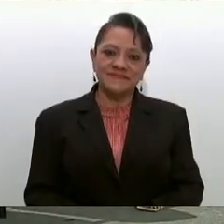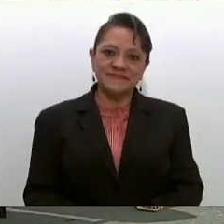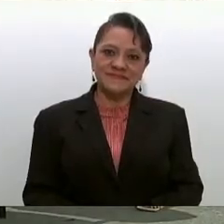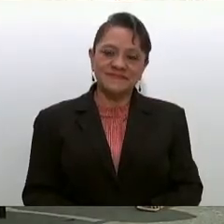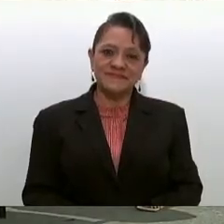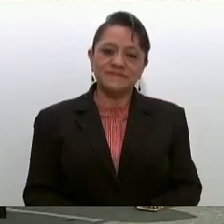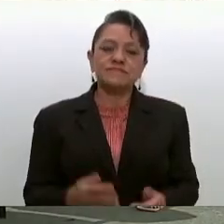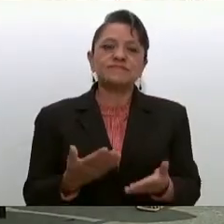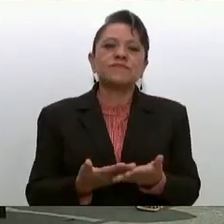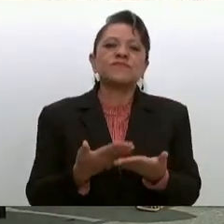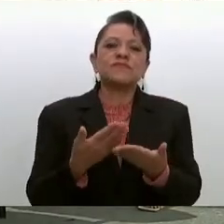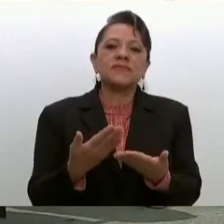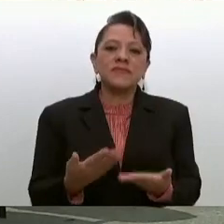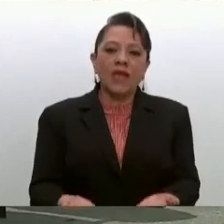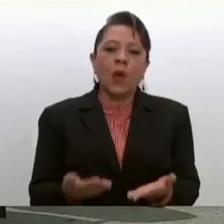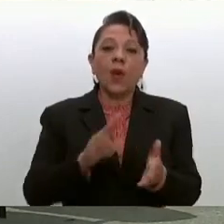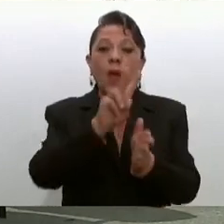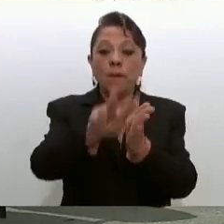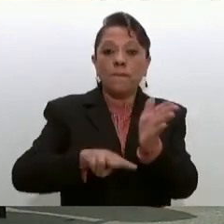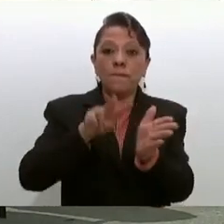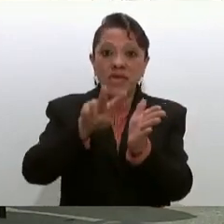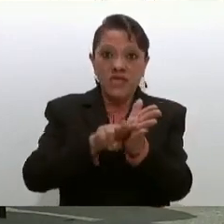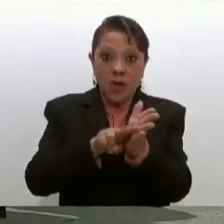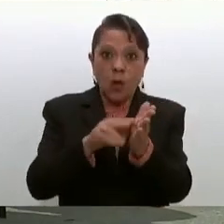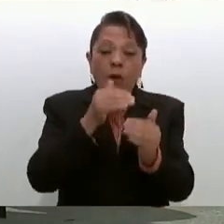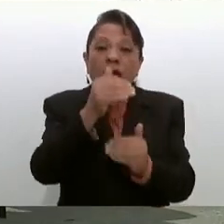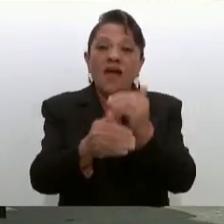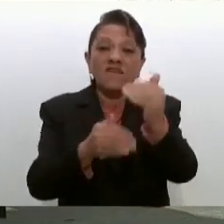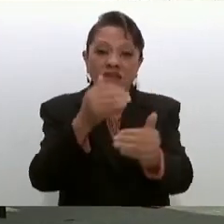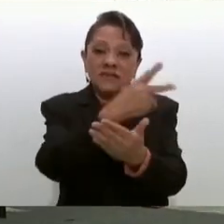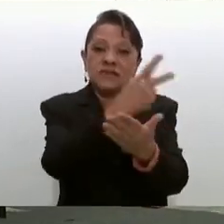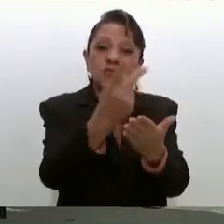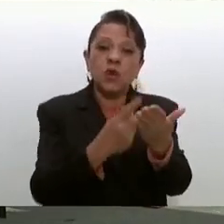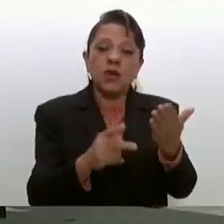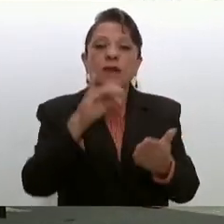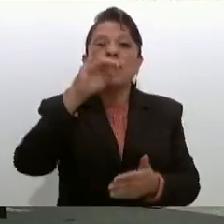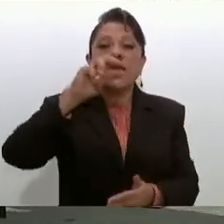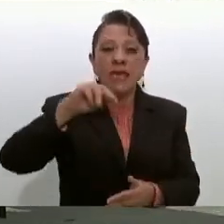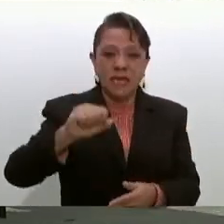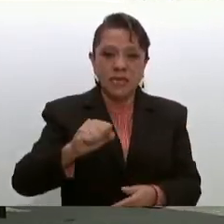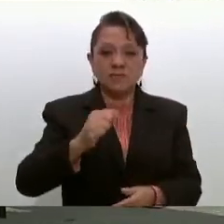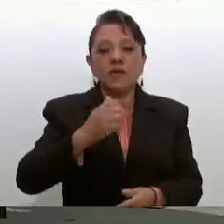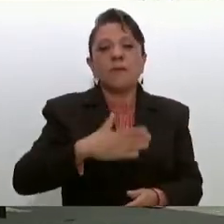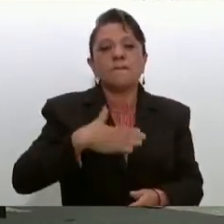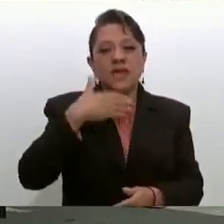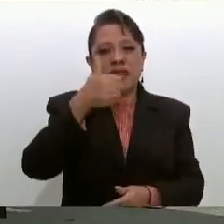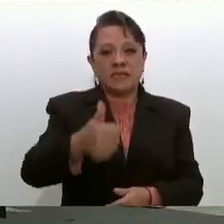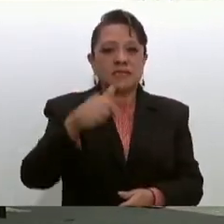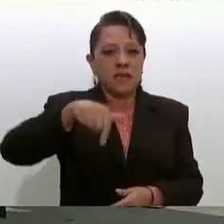Procedemos con la proyección del video Avances del Programa IMSS-Bienestar en Morelos.